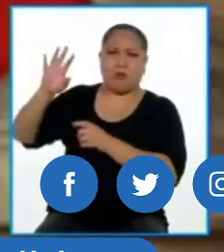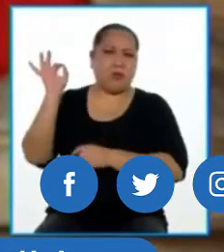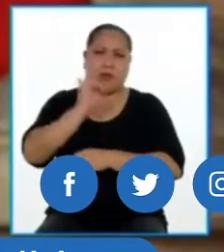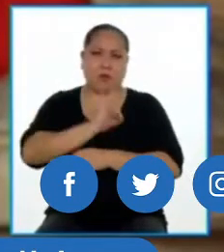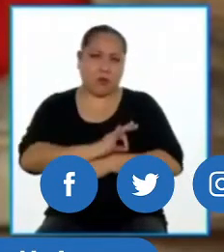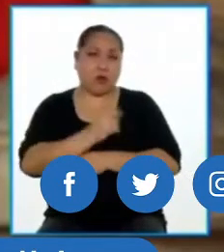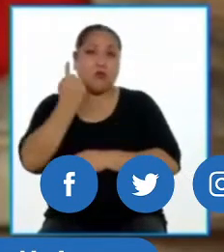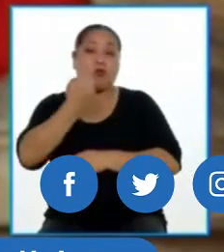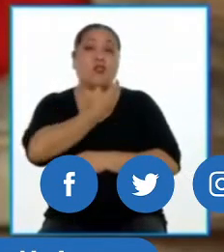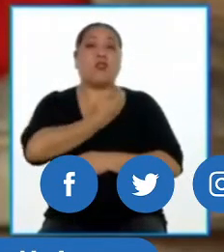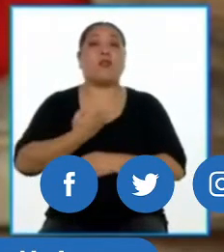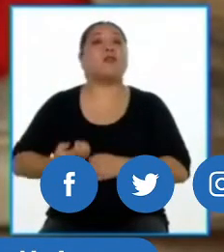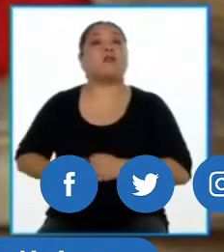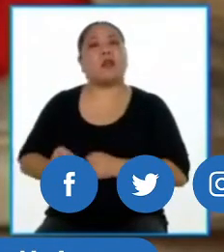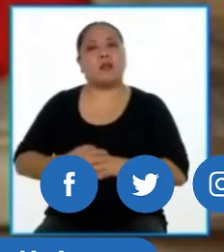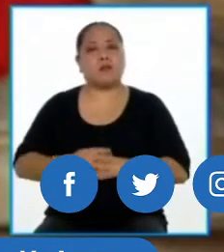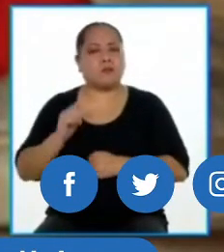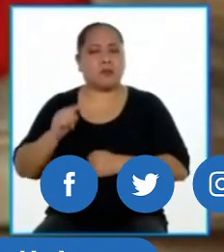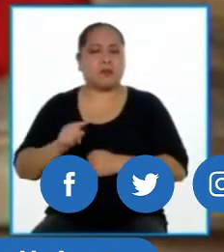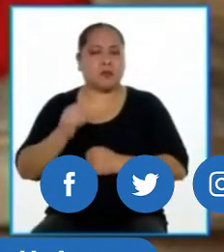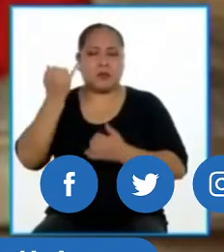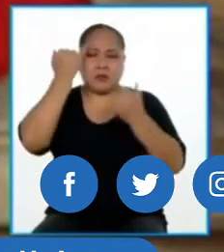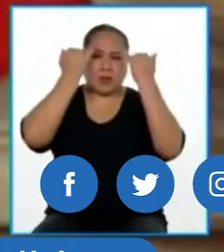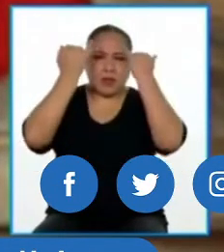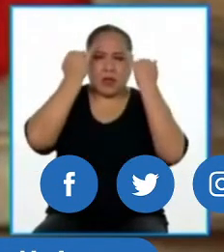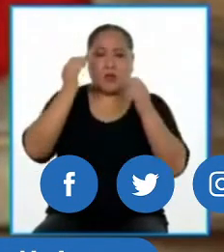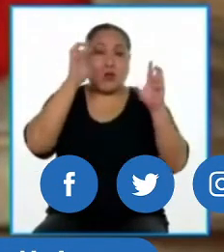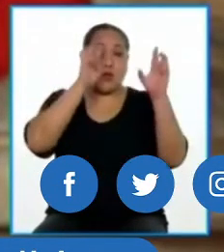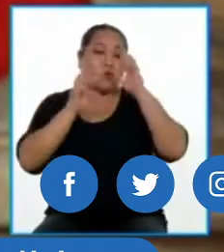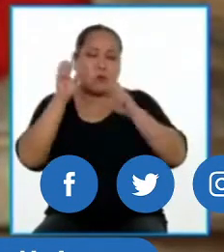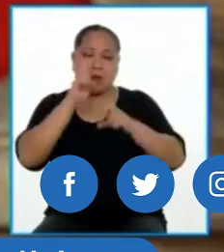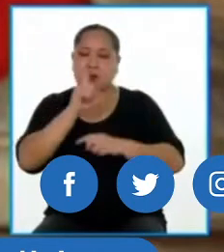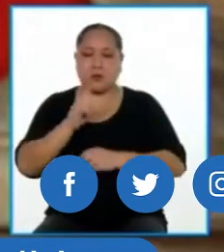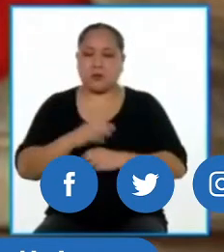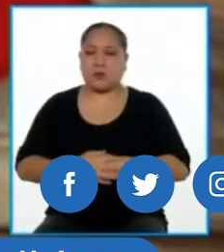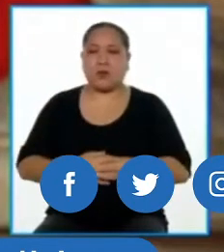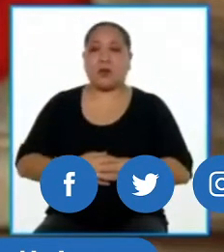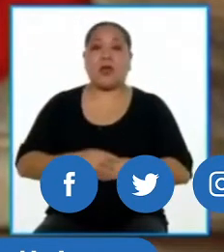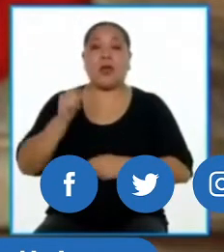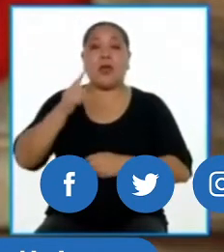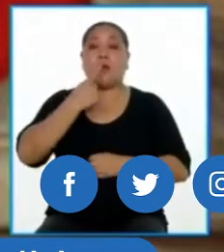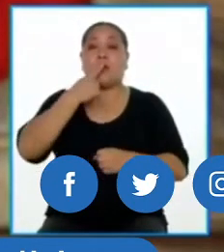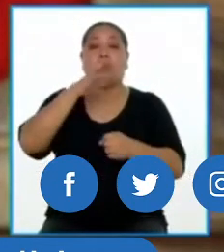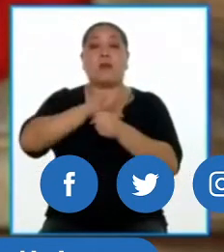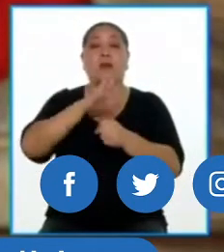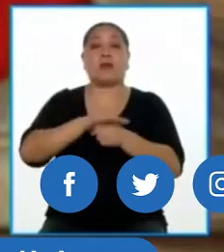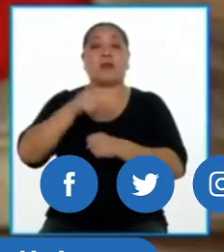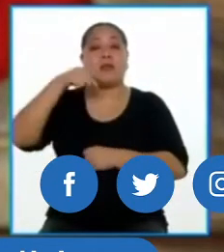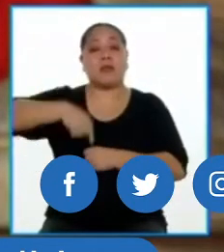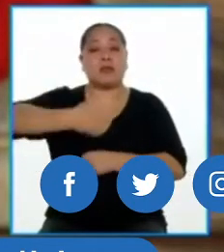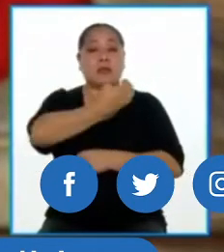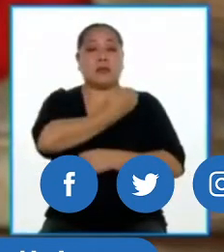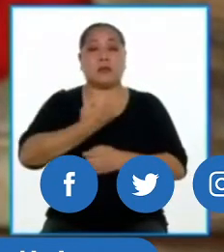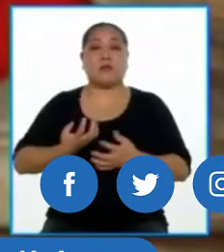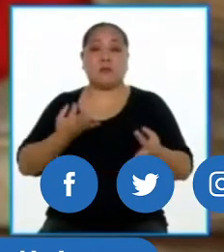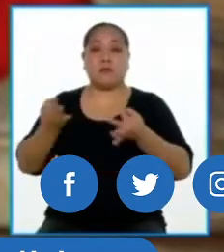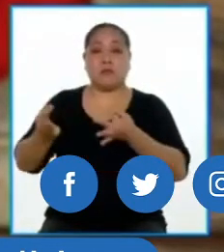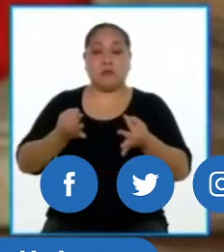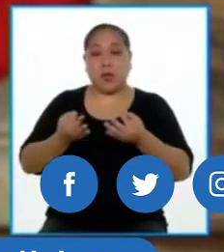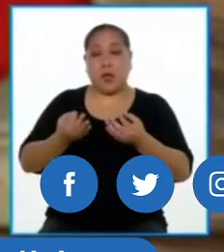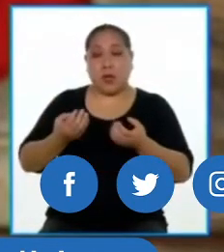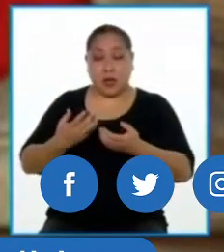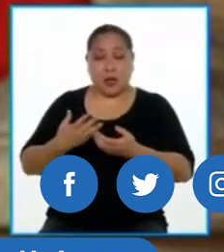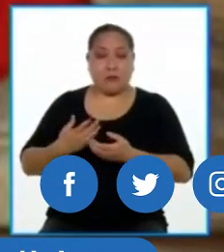infundadas, el compromiso del gobierno de transición y emergencia es asegurar la